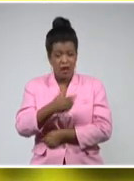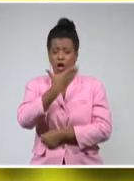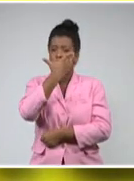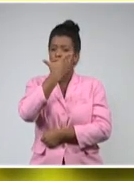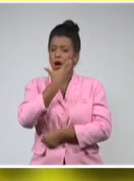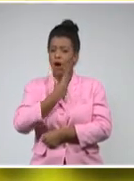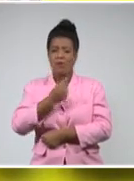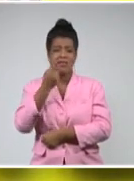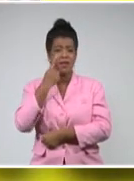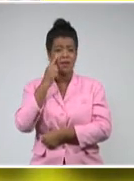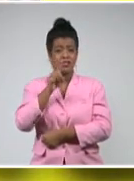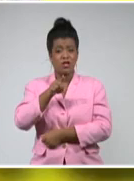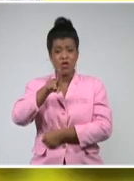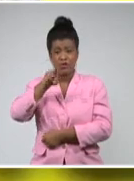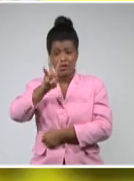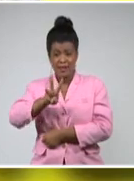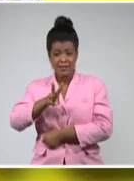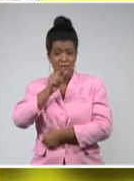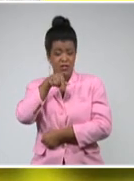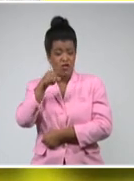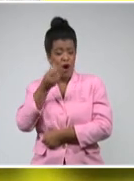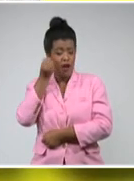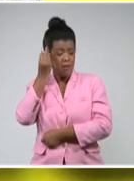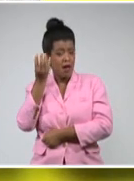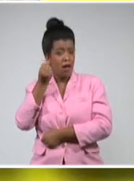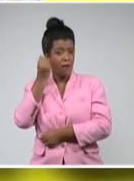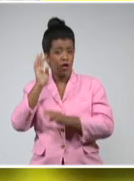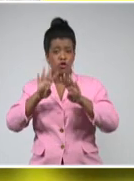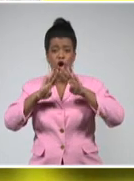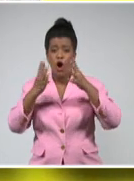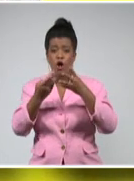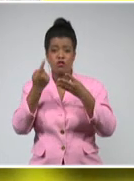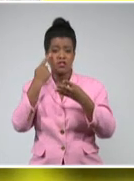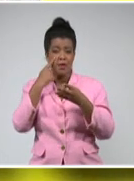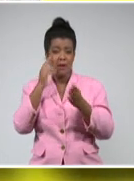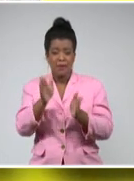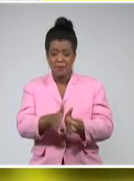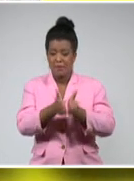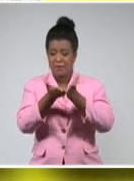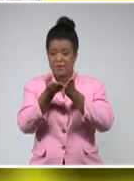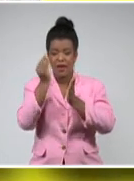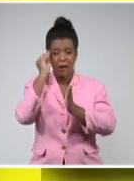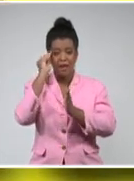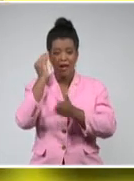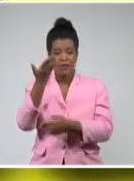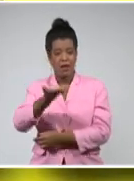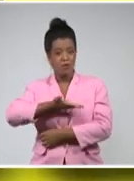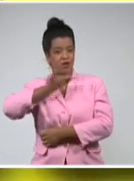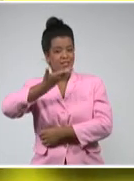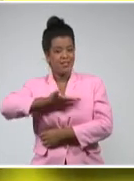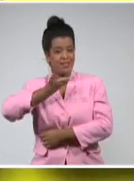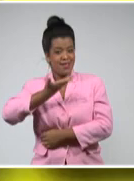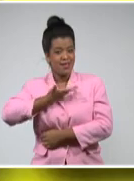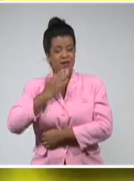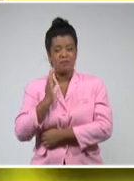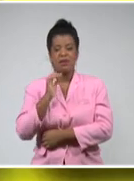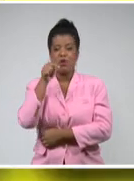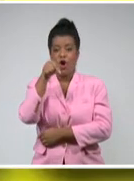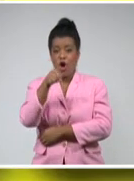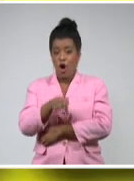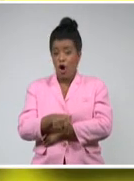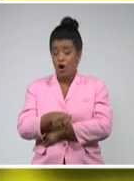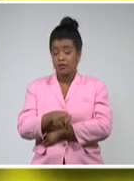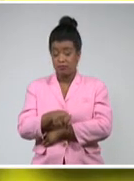113 noveles creadores. Todo un mapa de las motivaciones, formas y poéticas que cohabitan hoy en tan vital